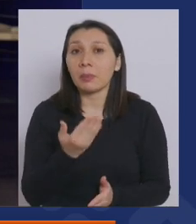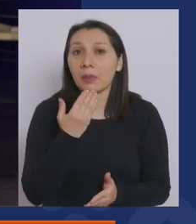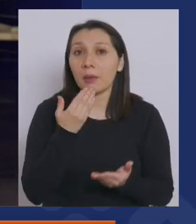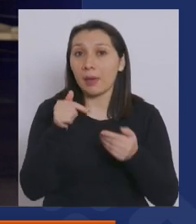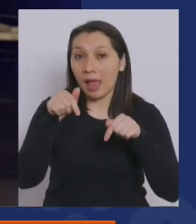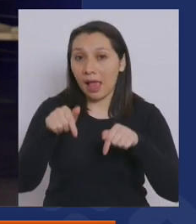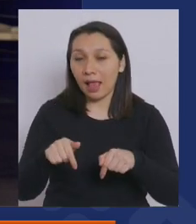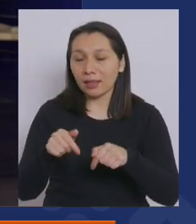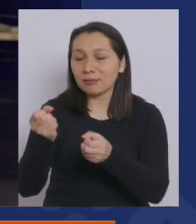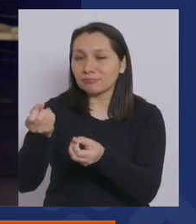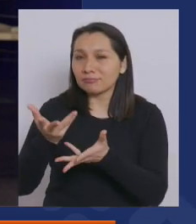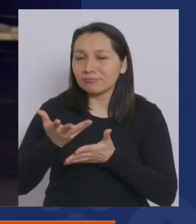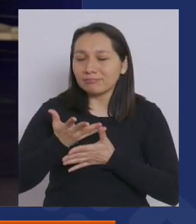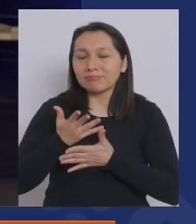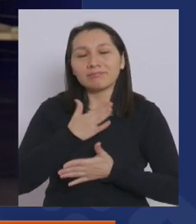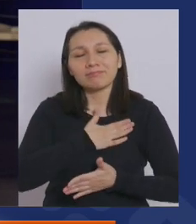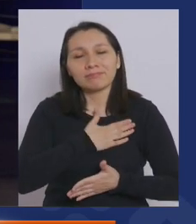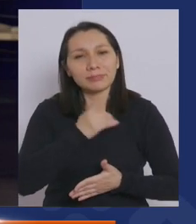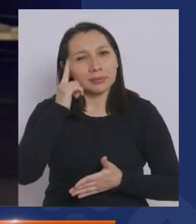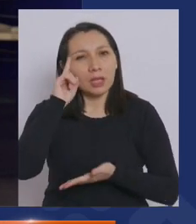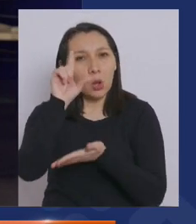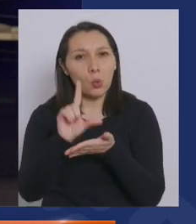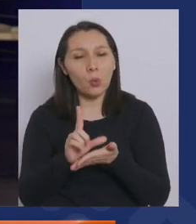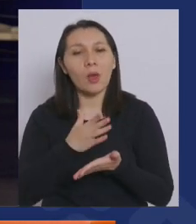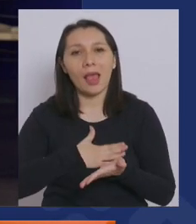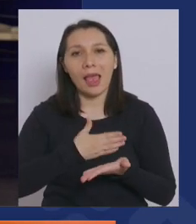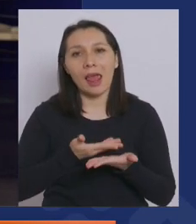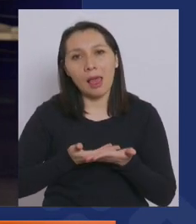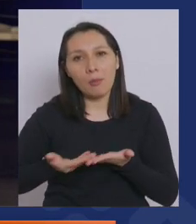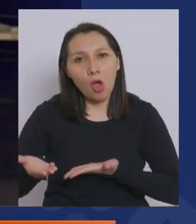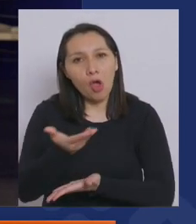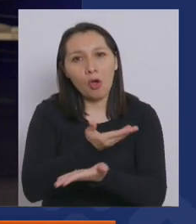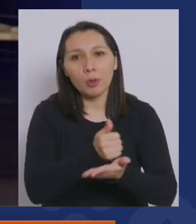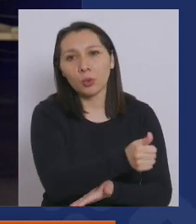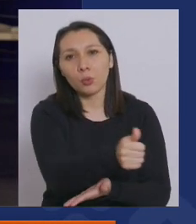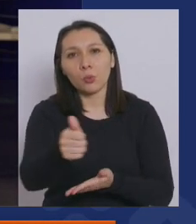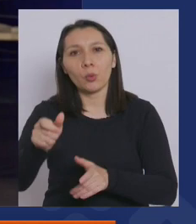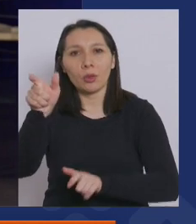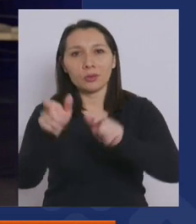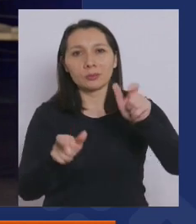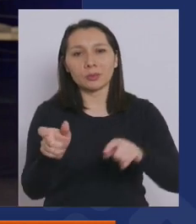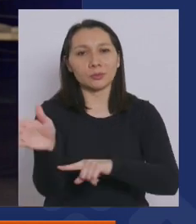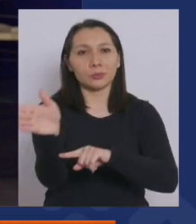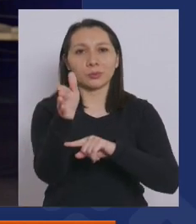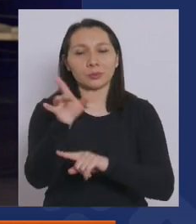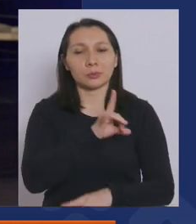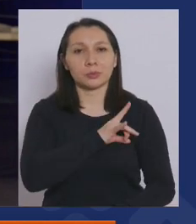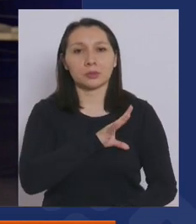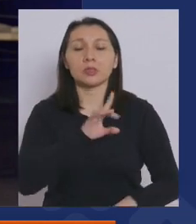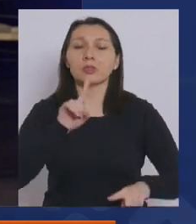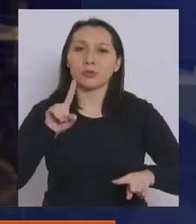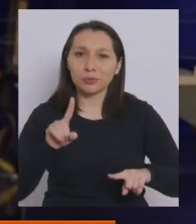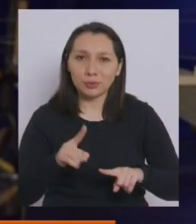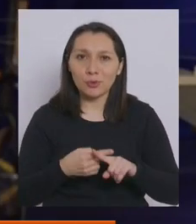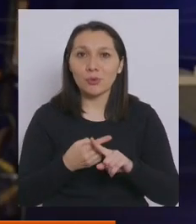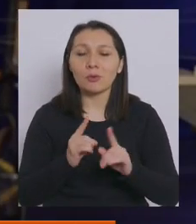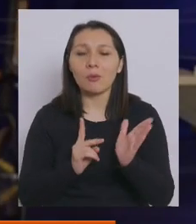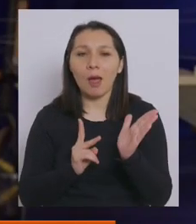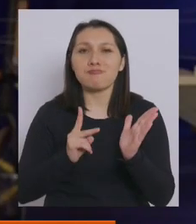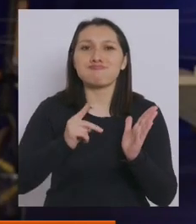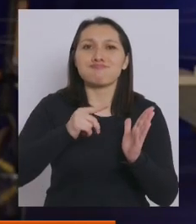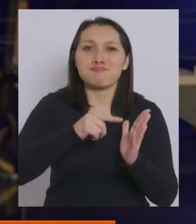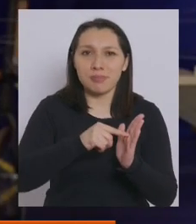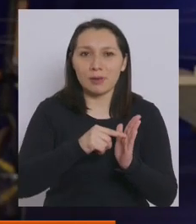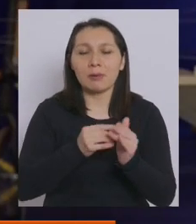este inspirador lugar queremos compartir con todos nuestros compatriotas otro gran paso